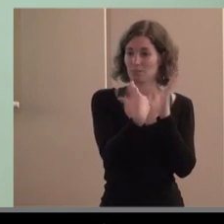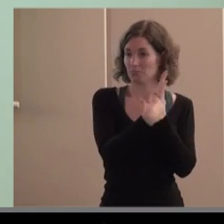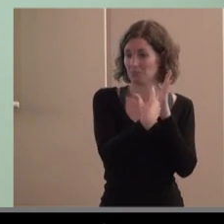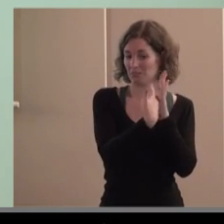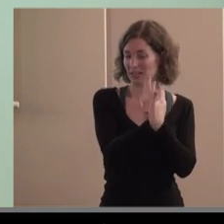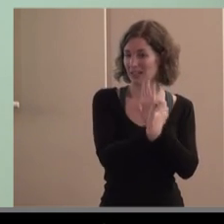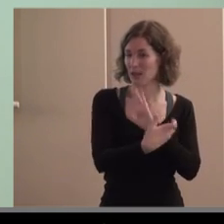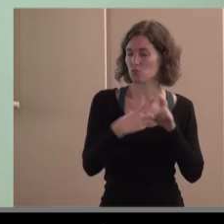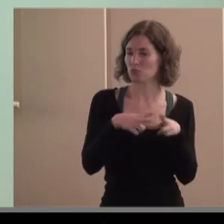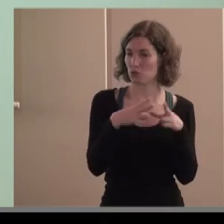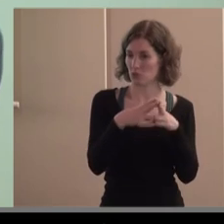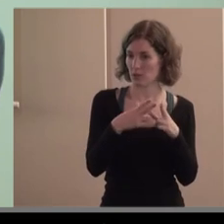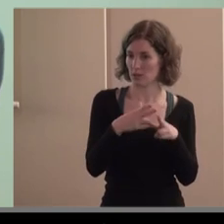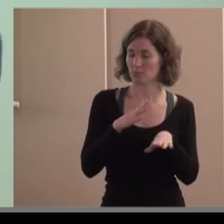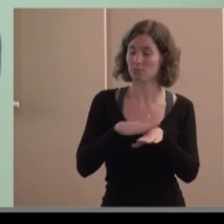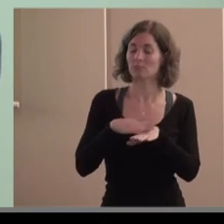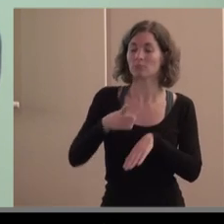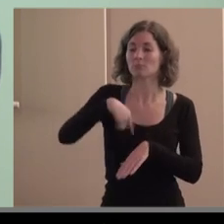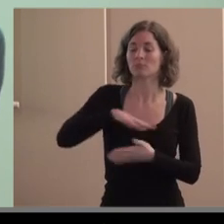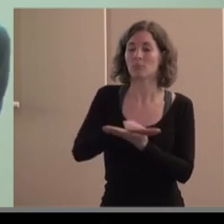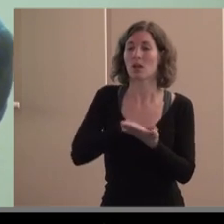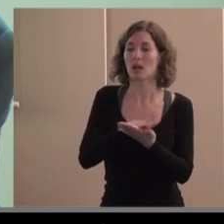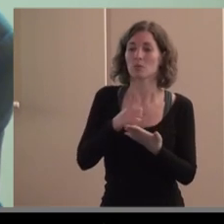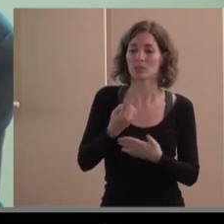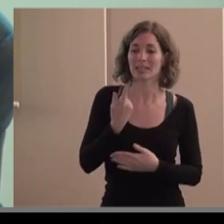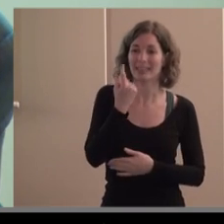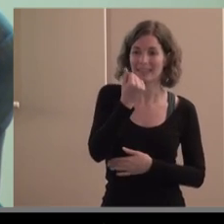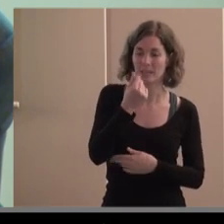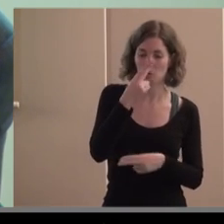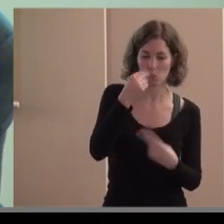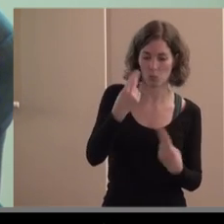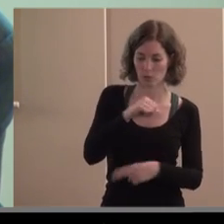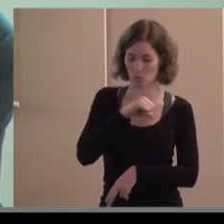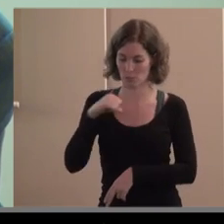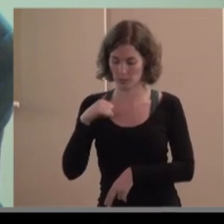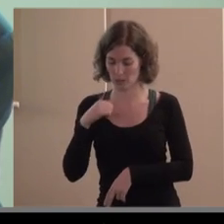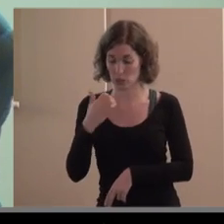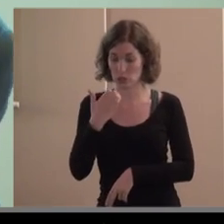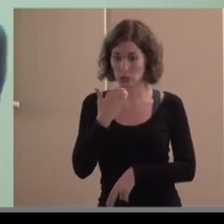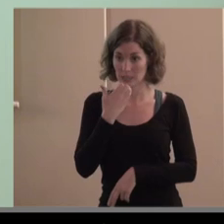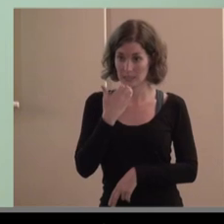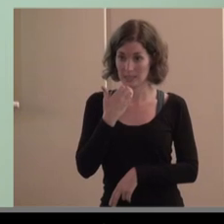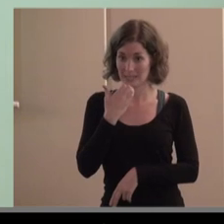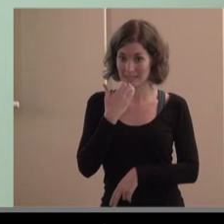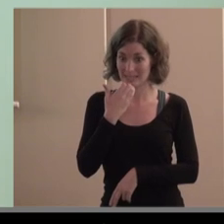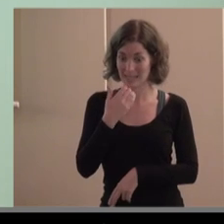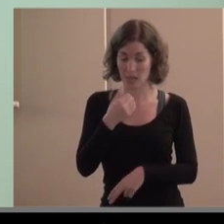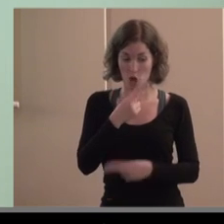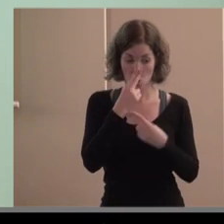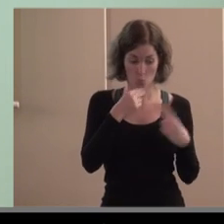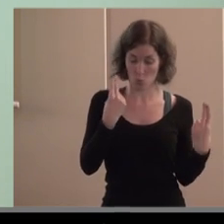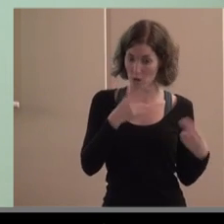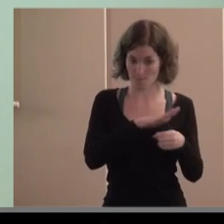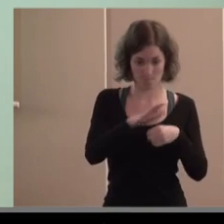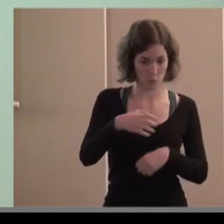alianza público-privada cuando hay dinero en lo público y tampoco en lo privado tenemos que ser capaces desde lo privado de llegar allá donde no llega a lo público